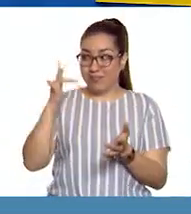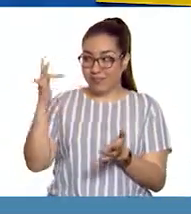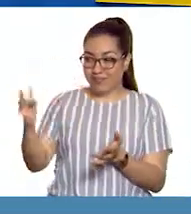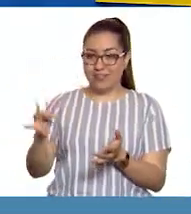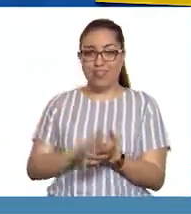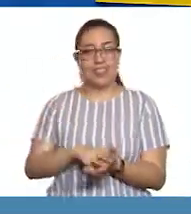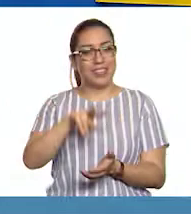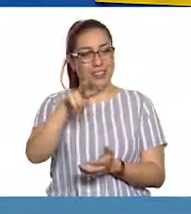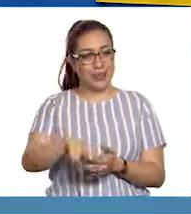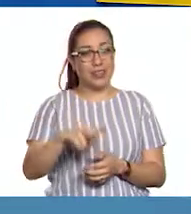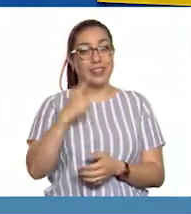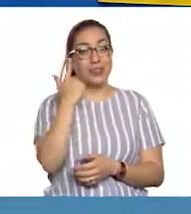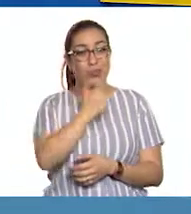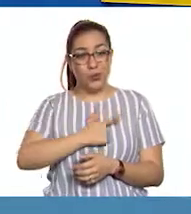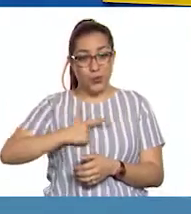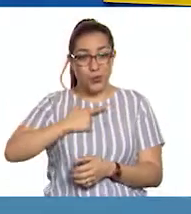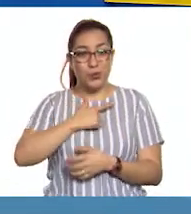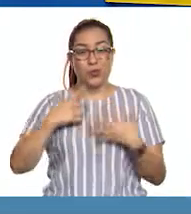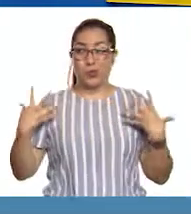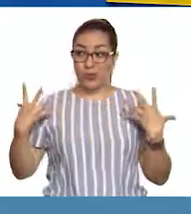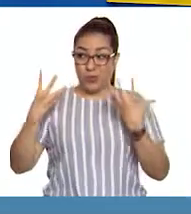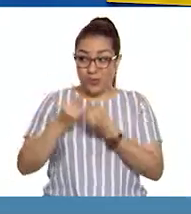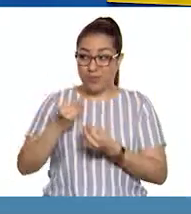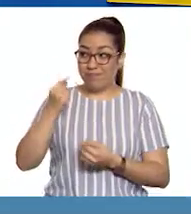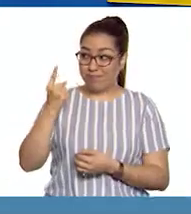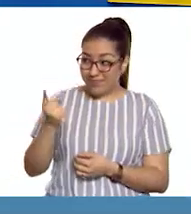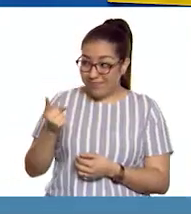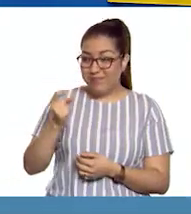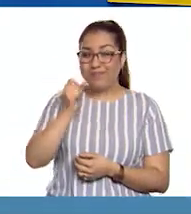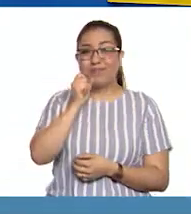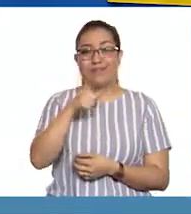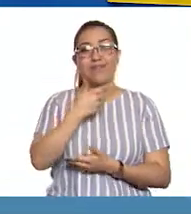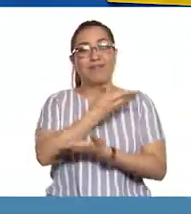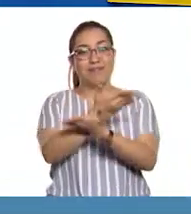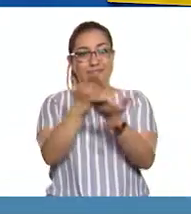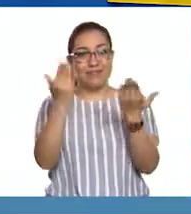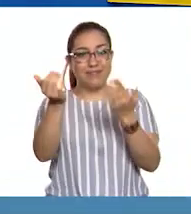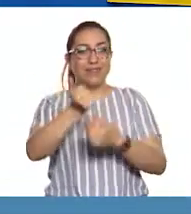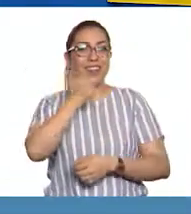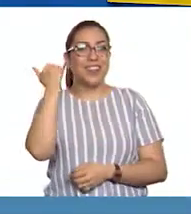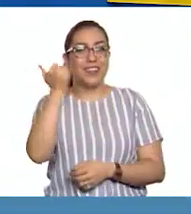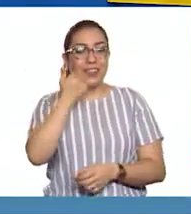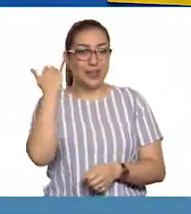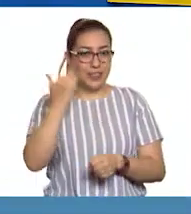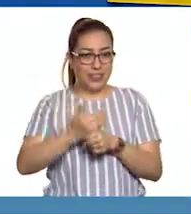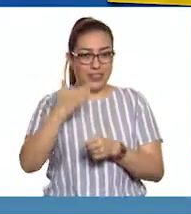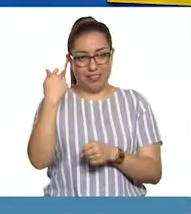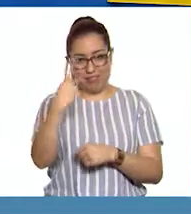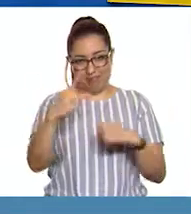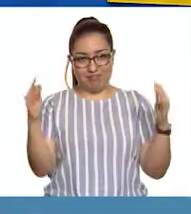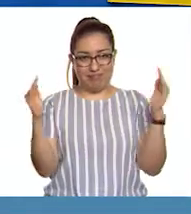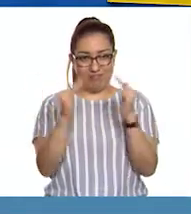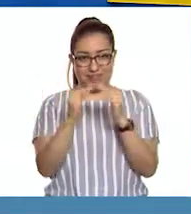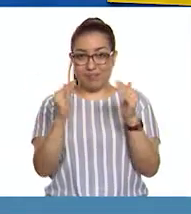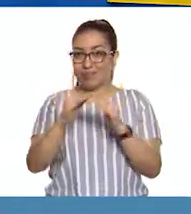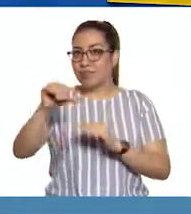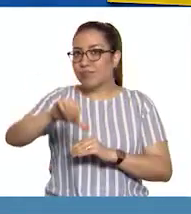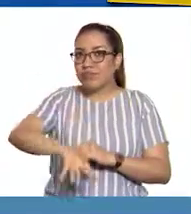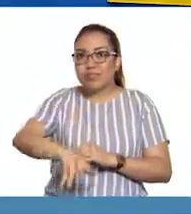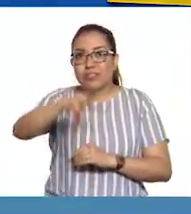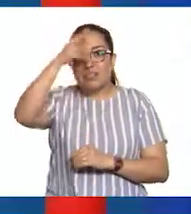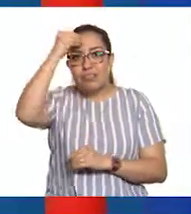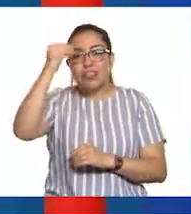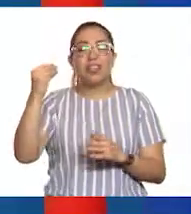Es un placer estar contigo y con las alumnas y alumnos que nos acompañan desde sus hogares para aprender juntos sobre la ciencia y la